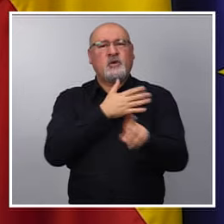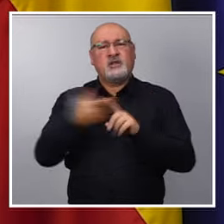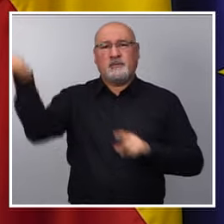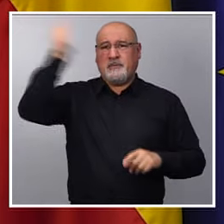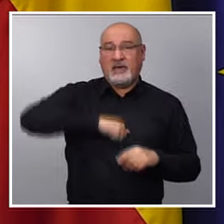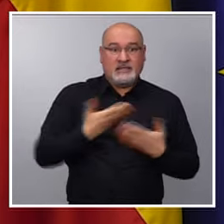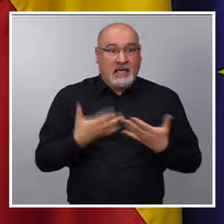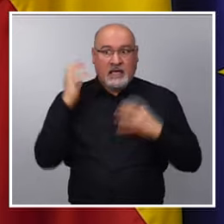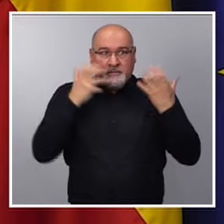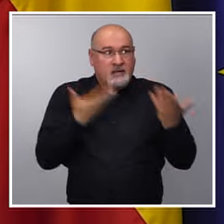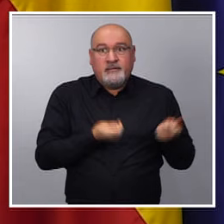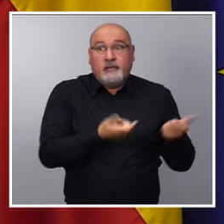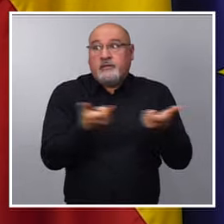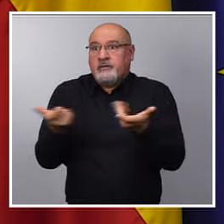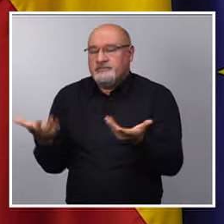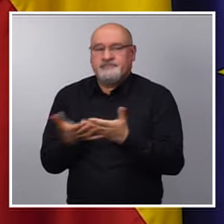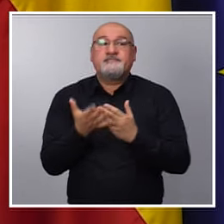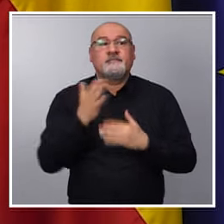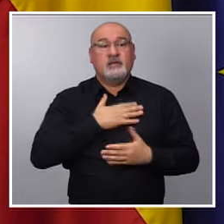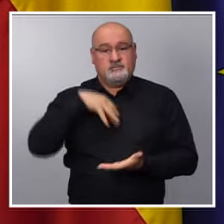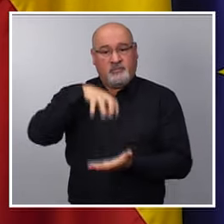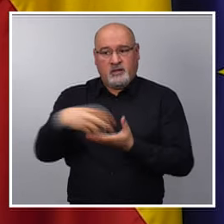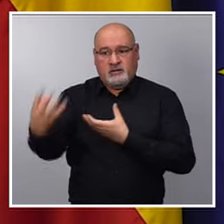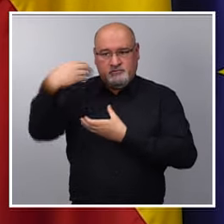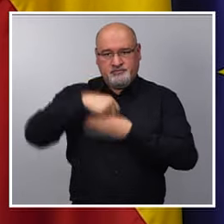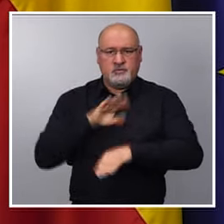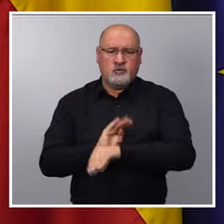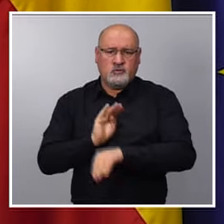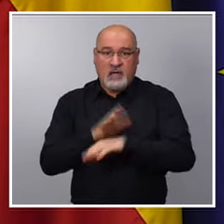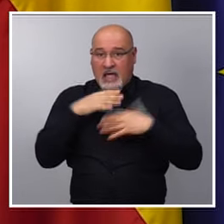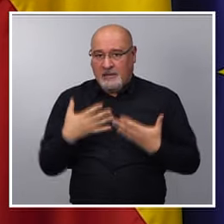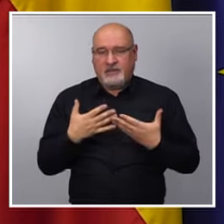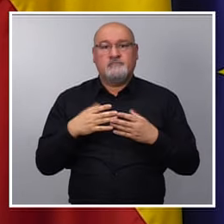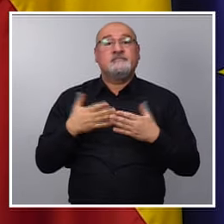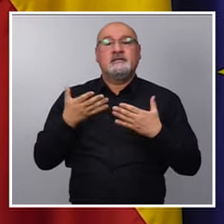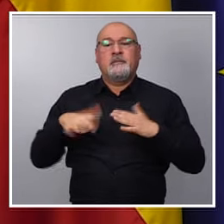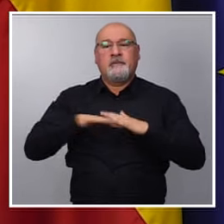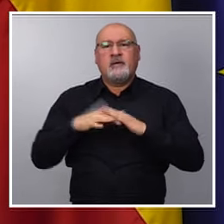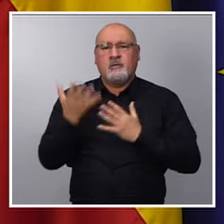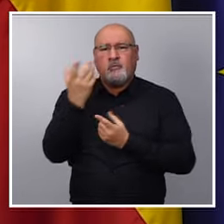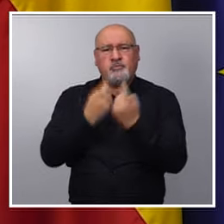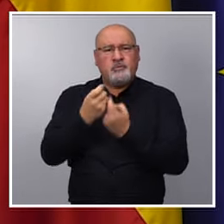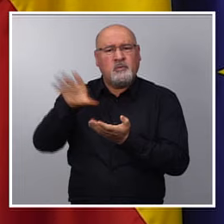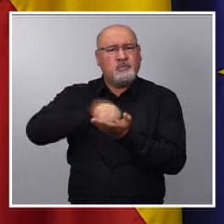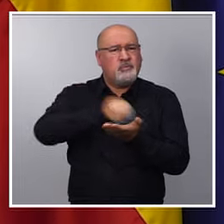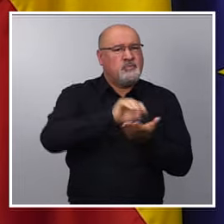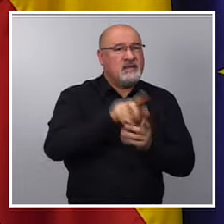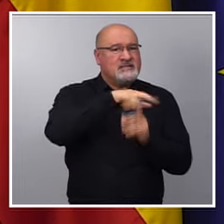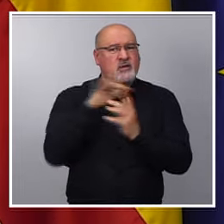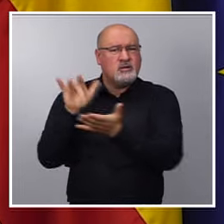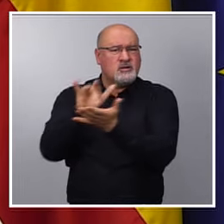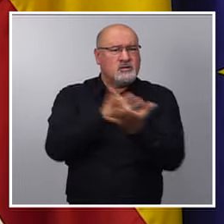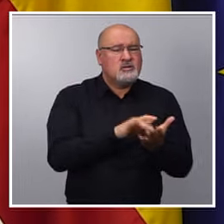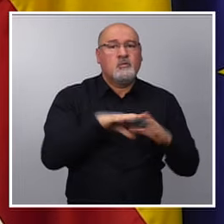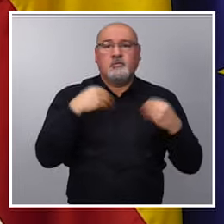dejar a sus animales para poder salir de casa. Pues bien, a raíz de conocer muy bien esas situaciones hemos visto como